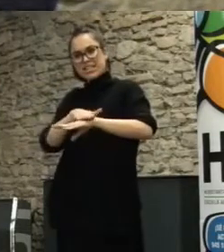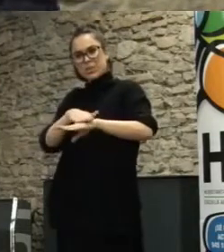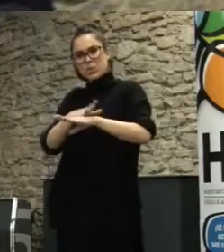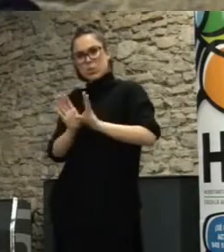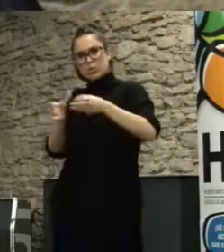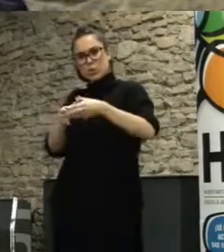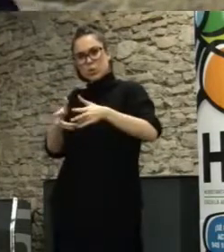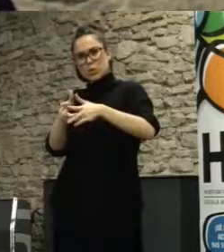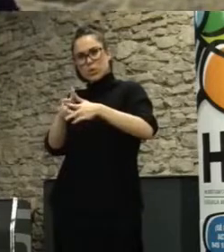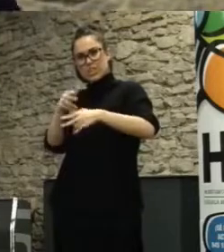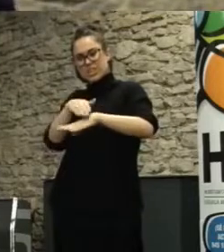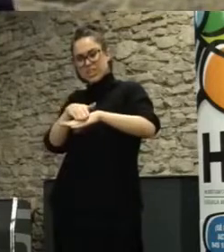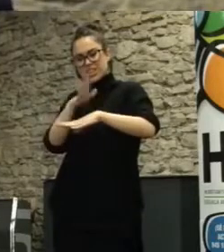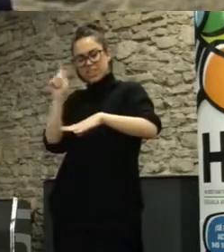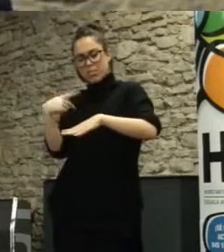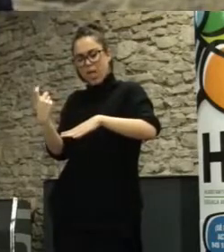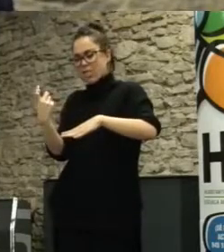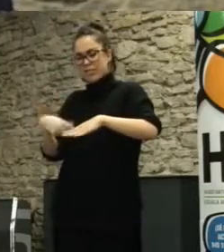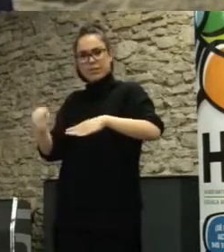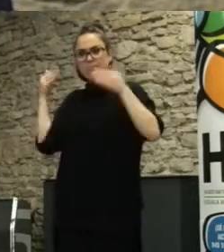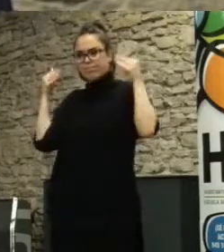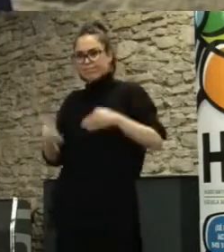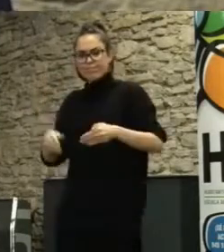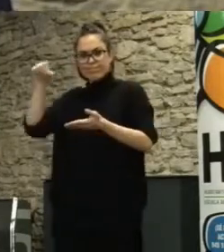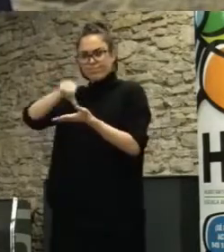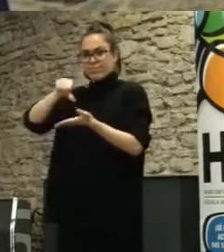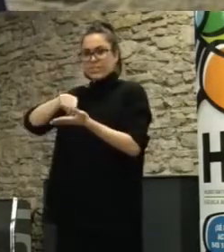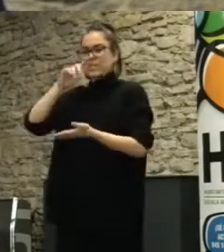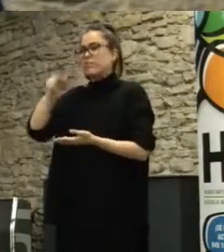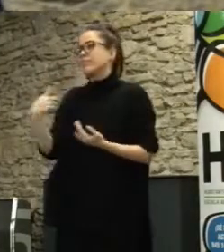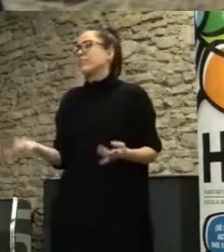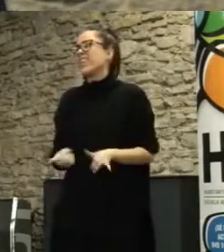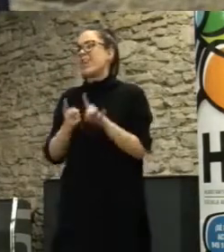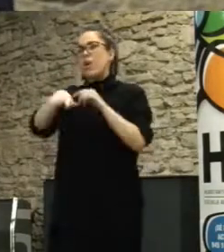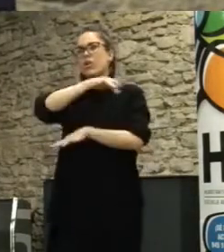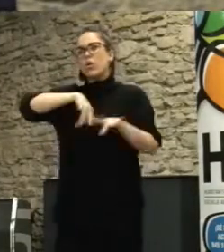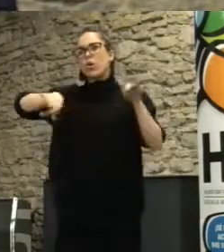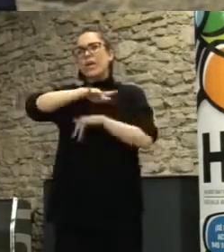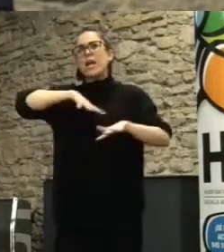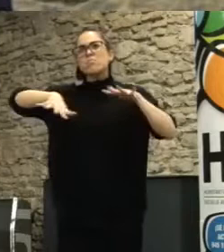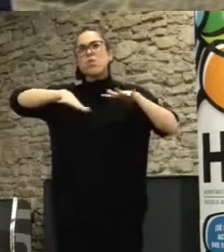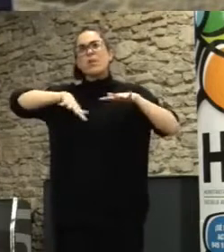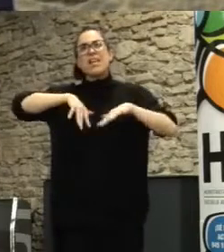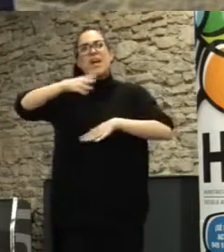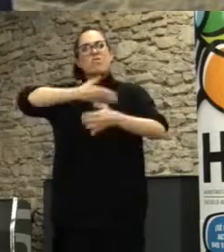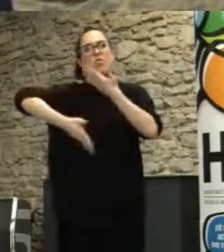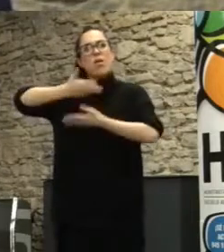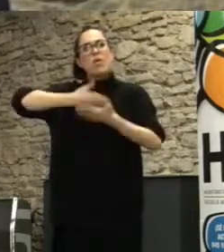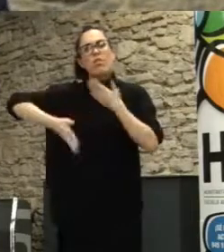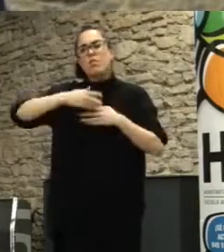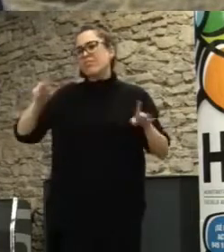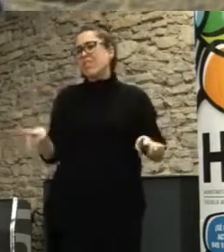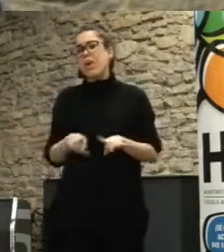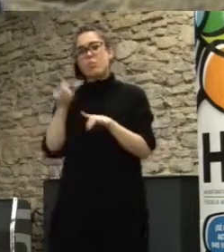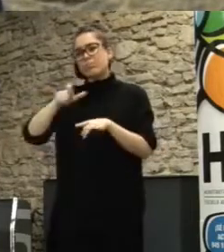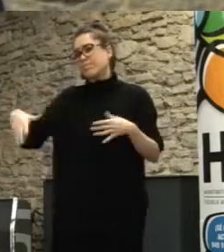ciudad lo urbano sea el epicentro Media Lab ya sea ecología ya sea movilidad ya sea colaboración y